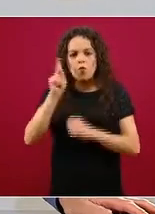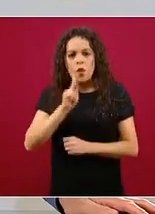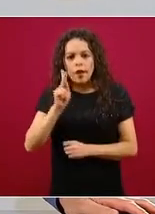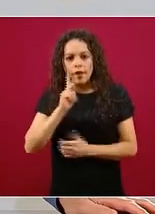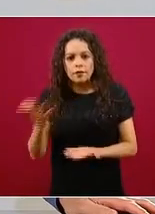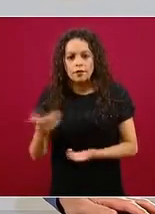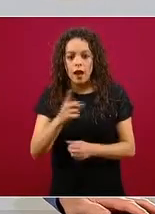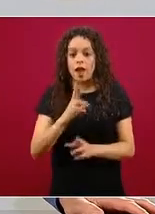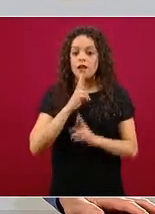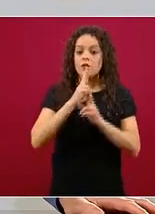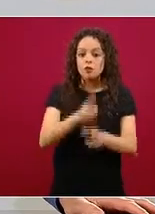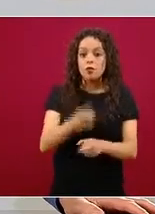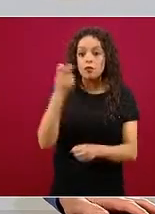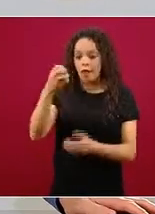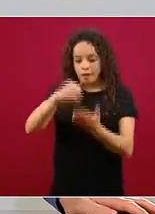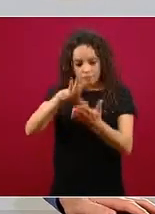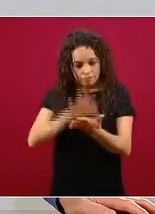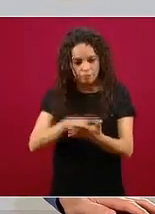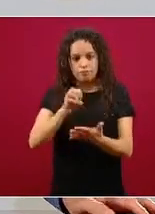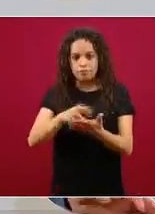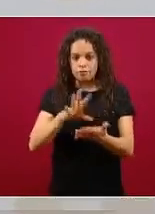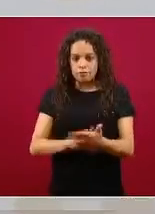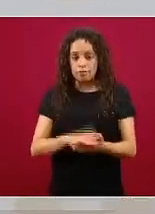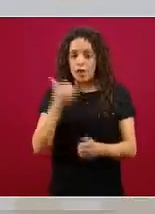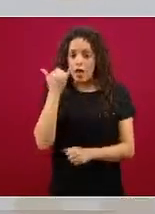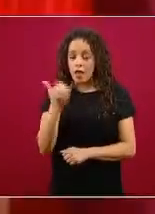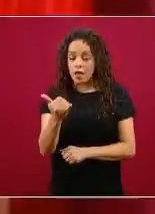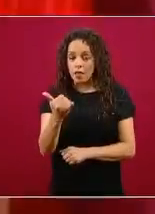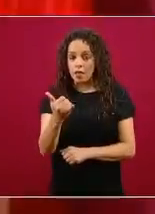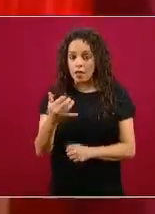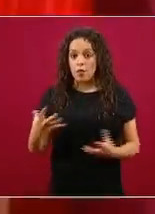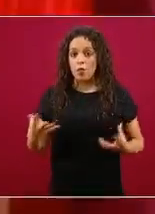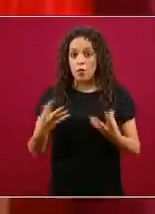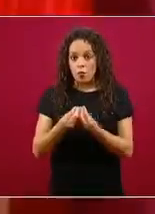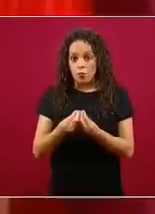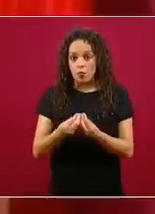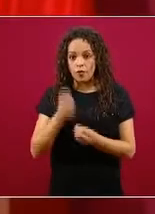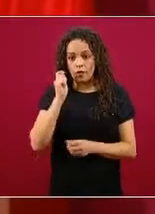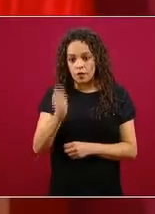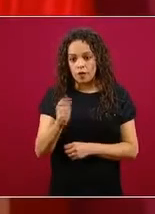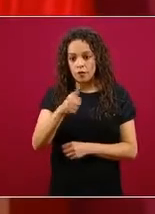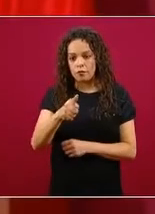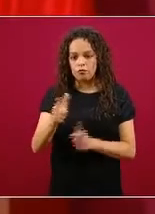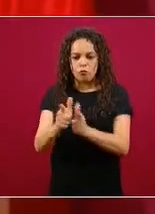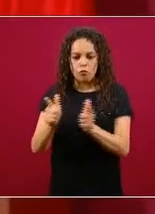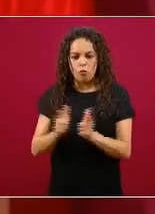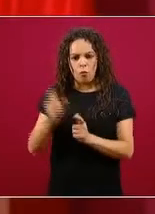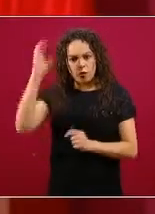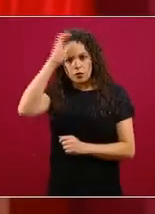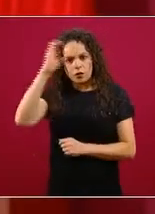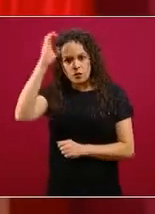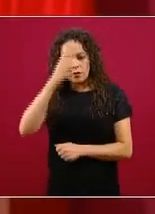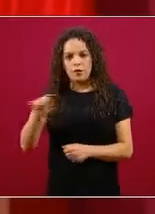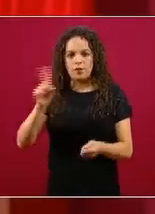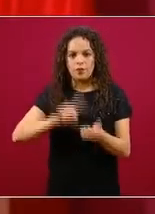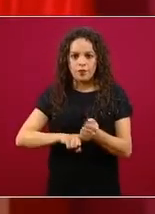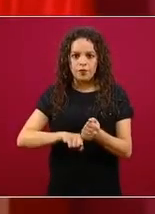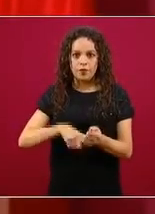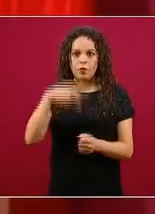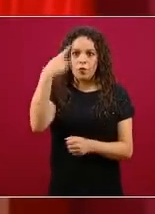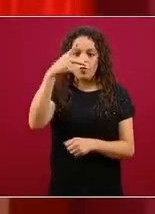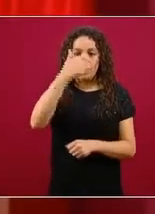y las comunidades científicas locales, me refiero locales a las comunidades en las entidades